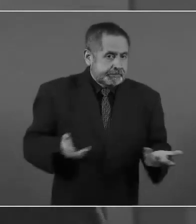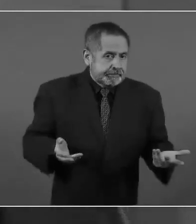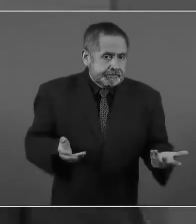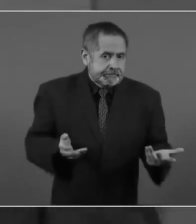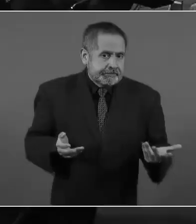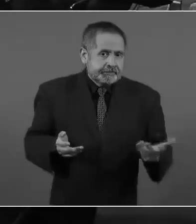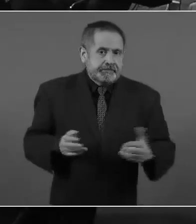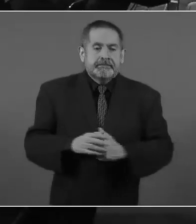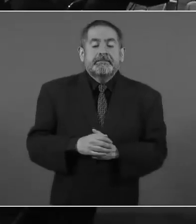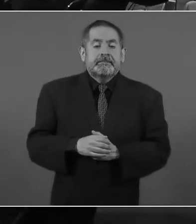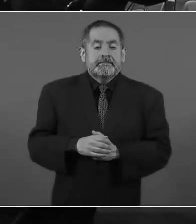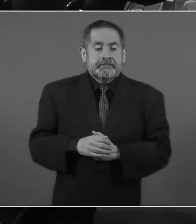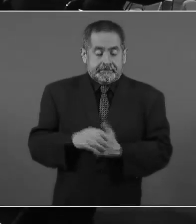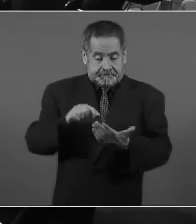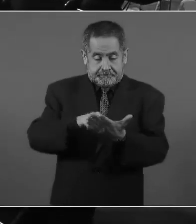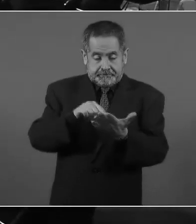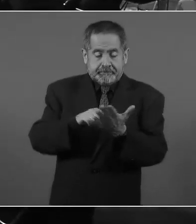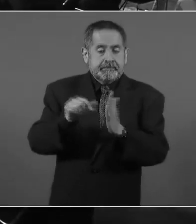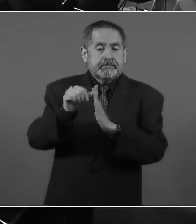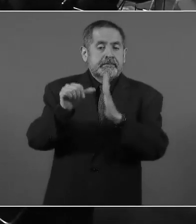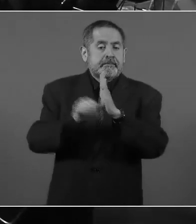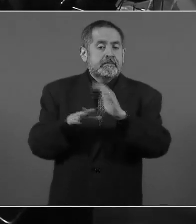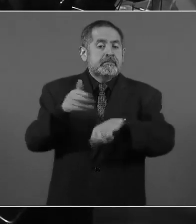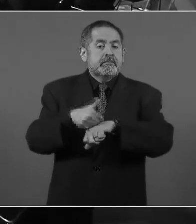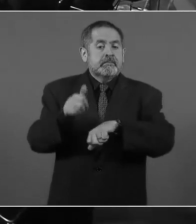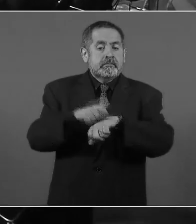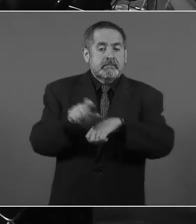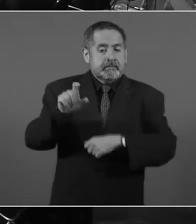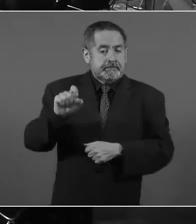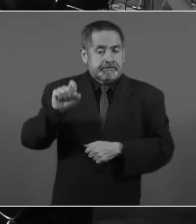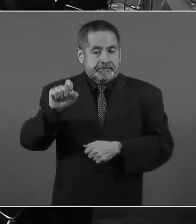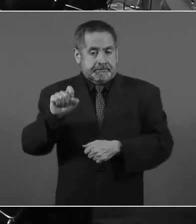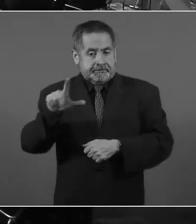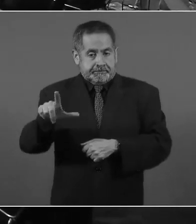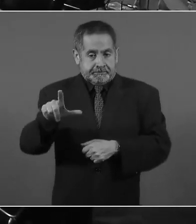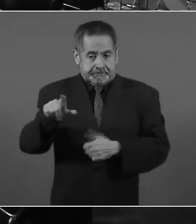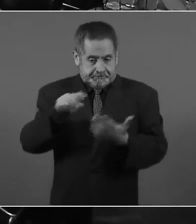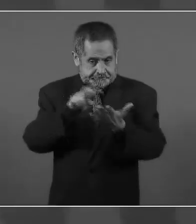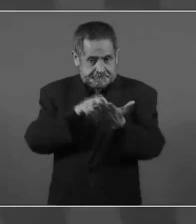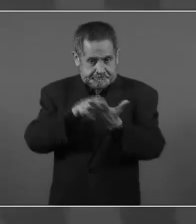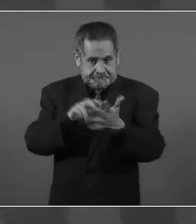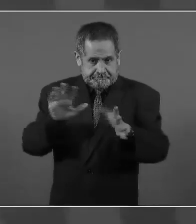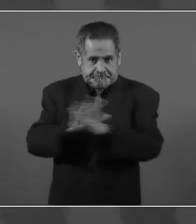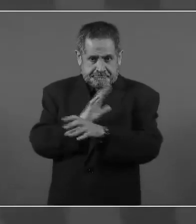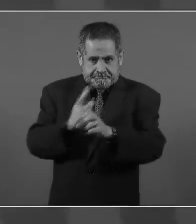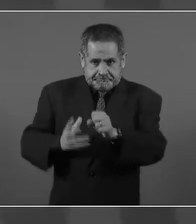reformó el artículo 27 para